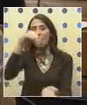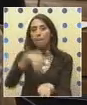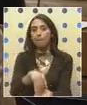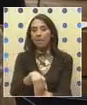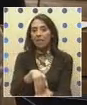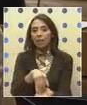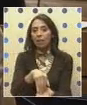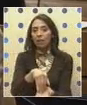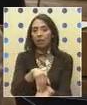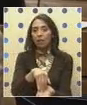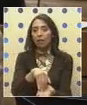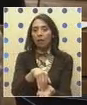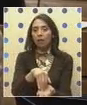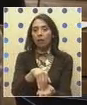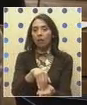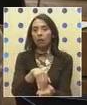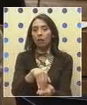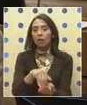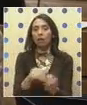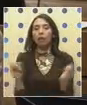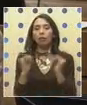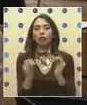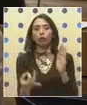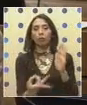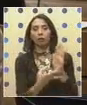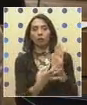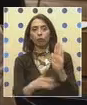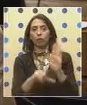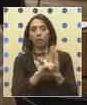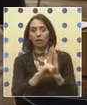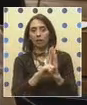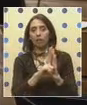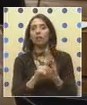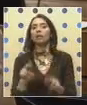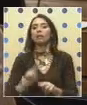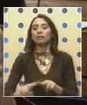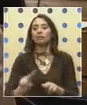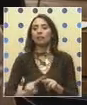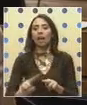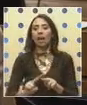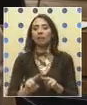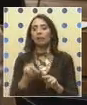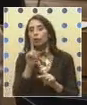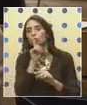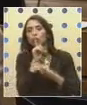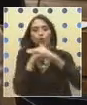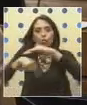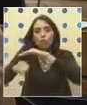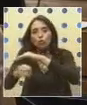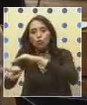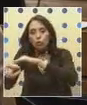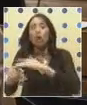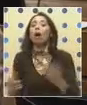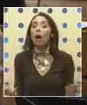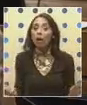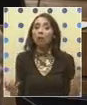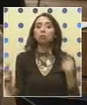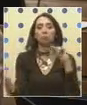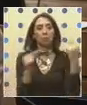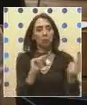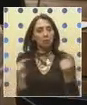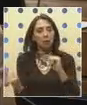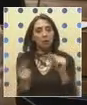que se hacen de manera ilegal, que se hacen de manera subrepticia? Hagamos el debate.